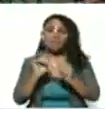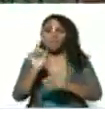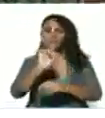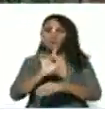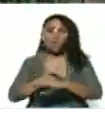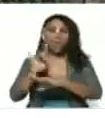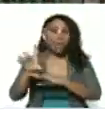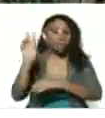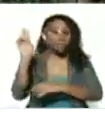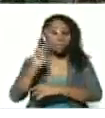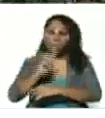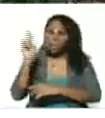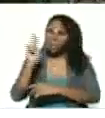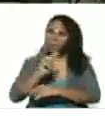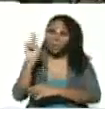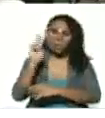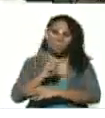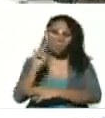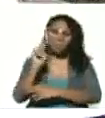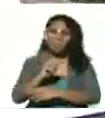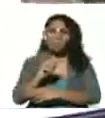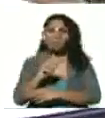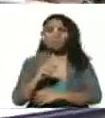nunca nunca nunca nunca